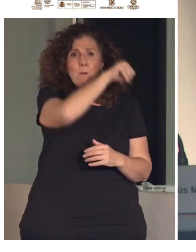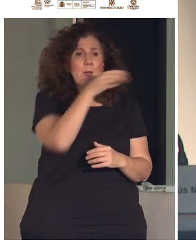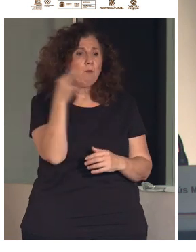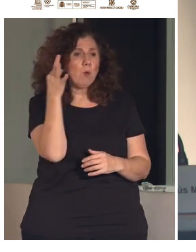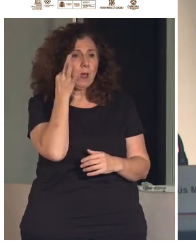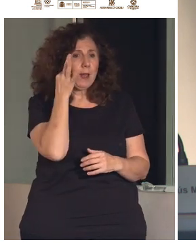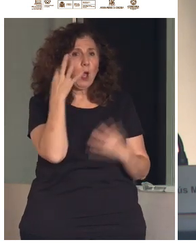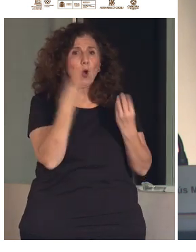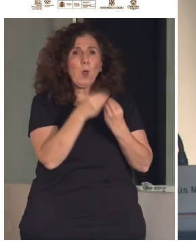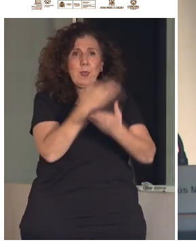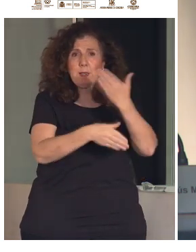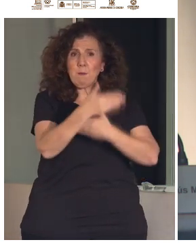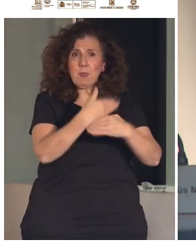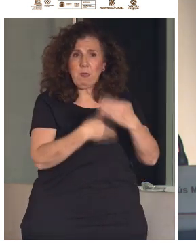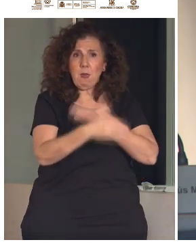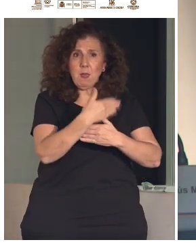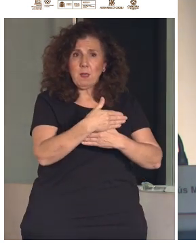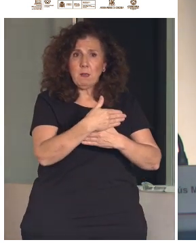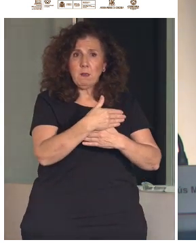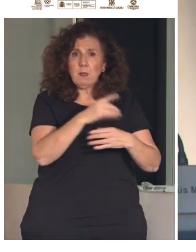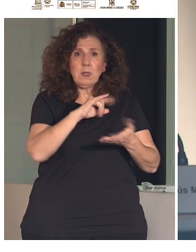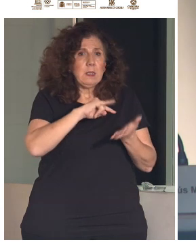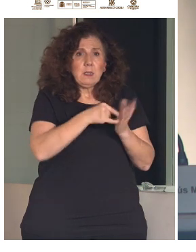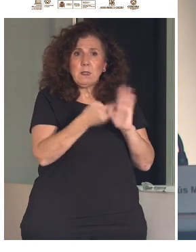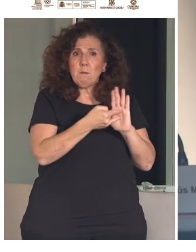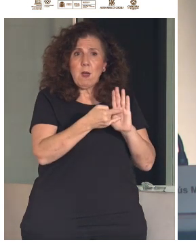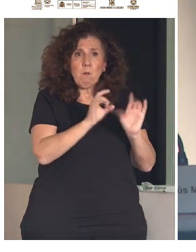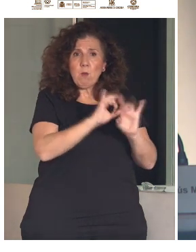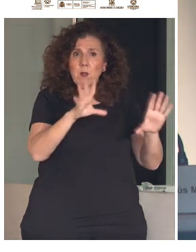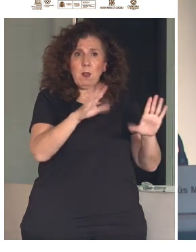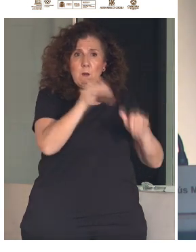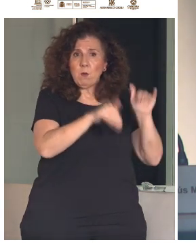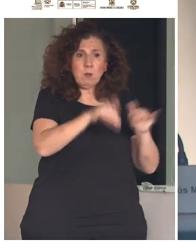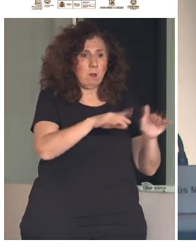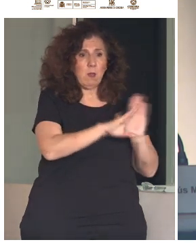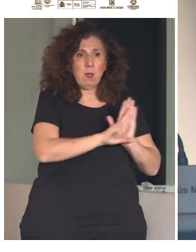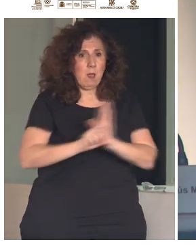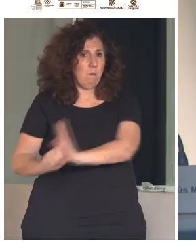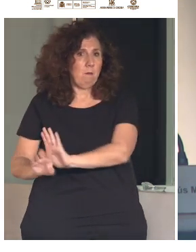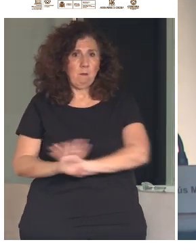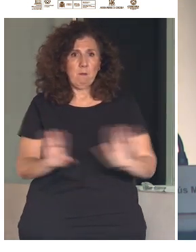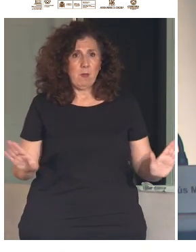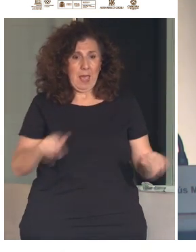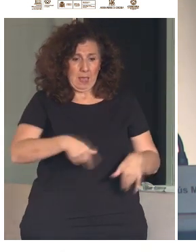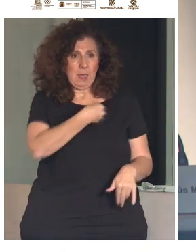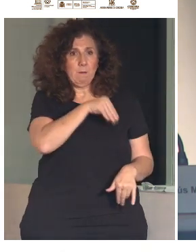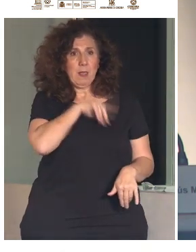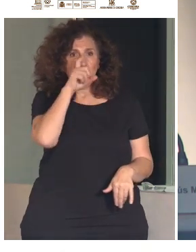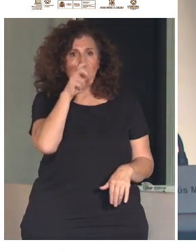sistema les había apartado de ejercer el derecho al sufragio. Esto pasaba en España en 2019.